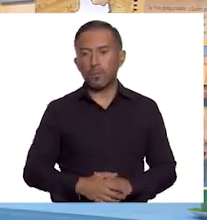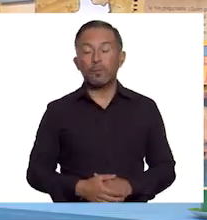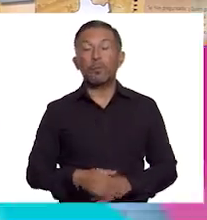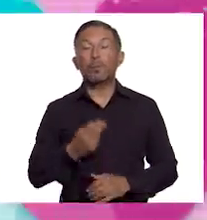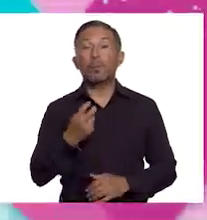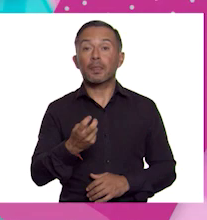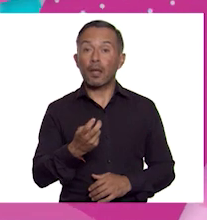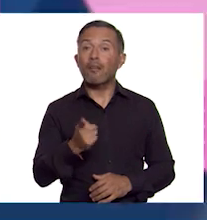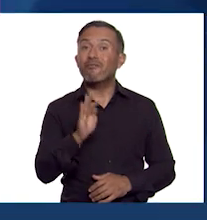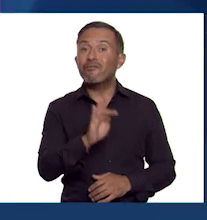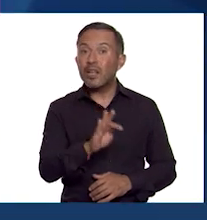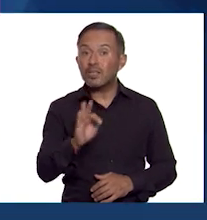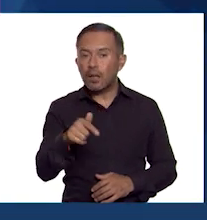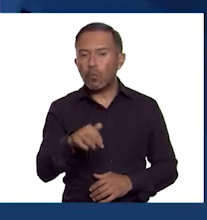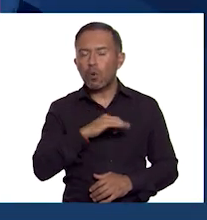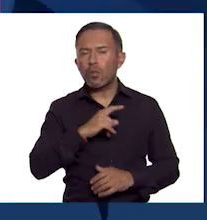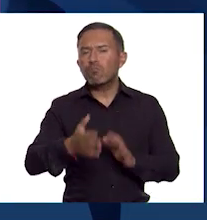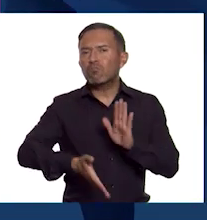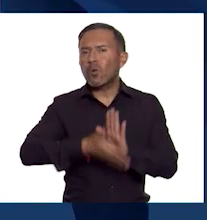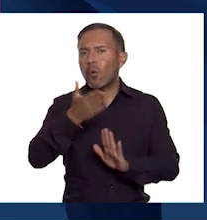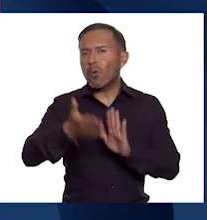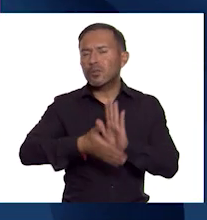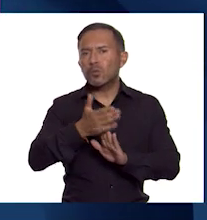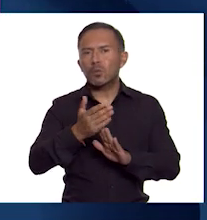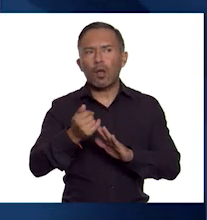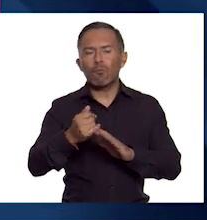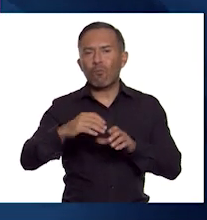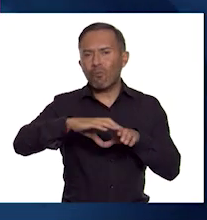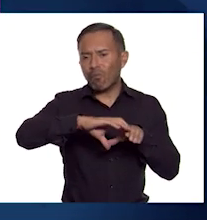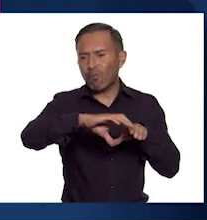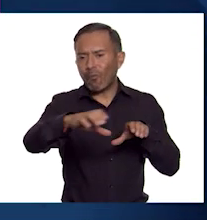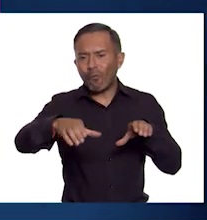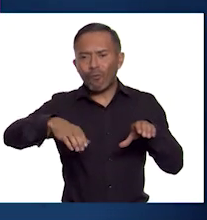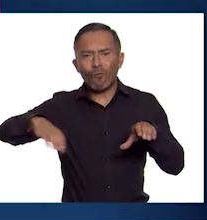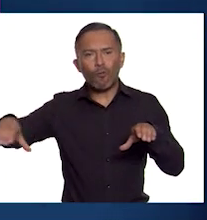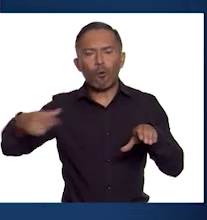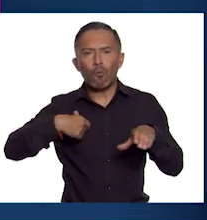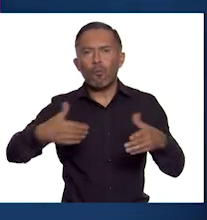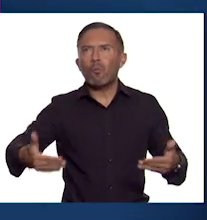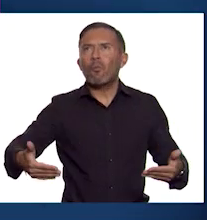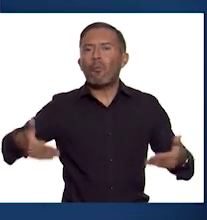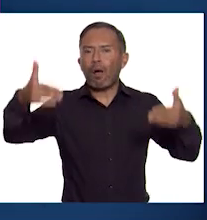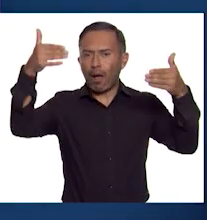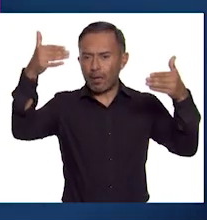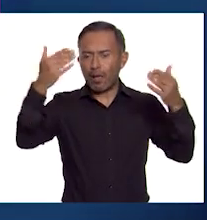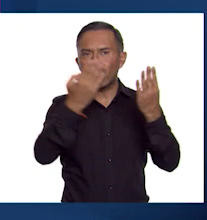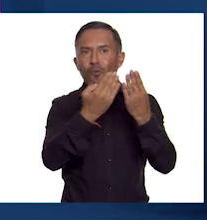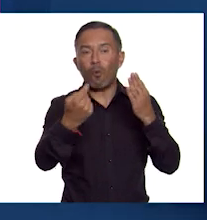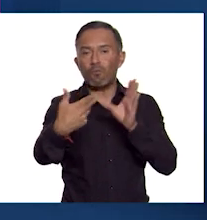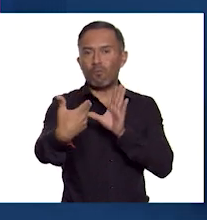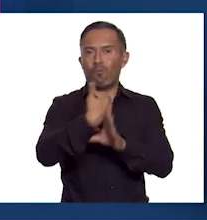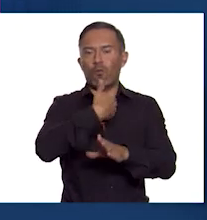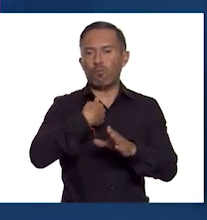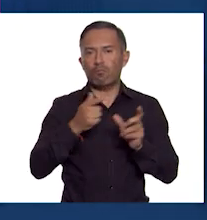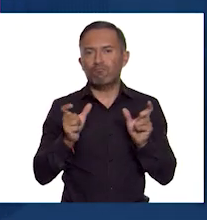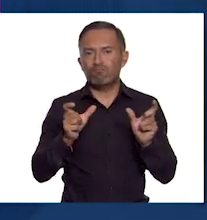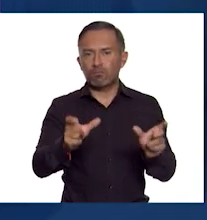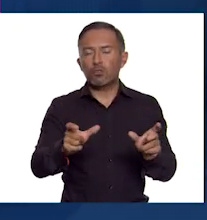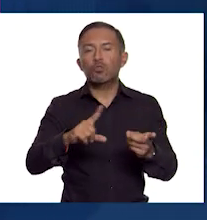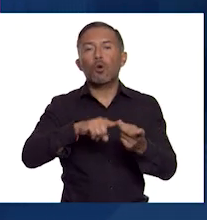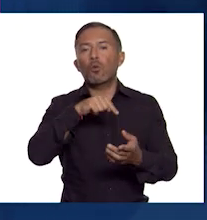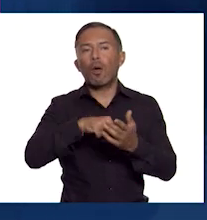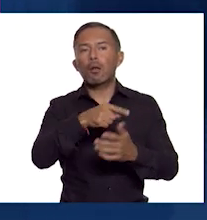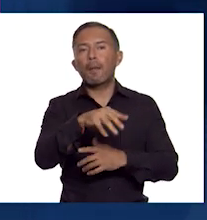construyendo una muralla que ayudaba a proteger territorio chino de invasiones de pueblos nómadas provenientes de la región de